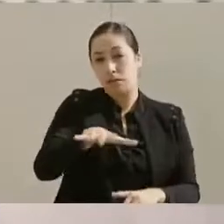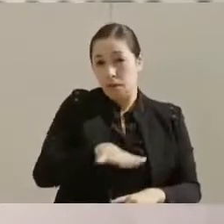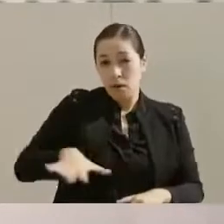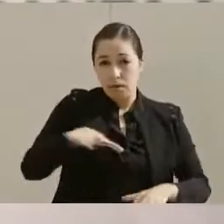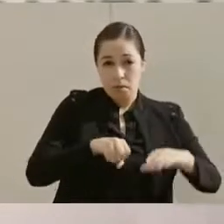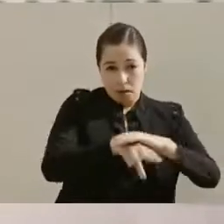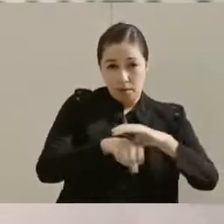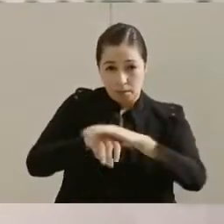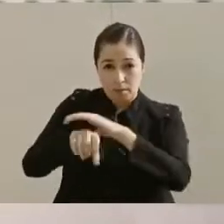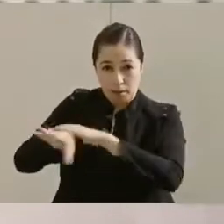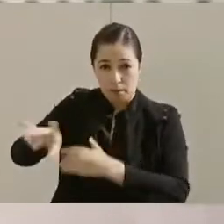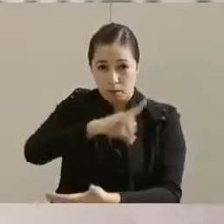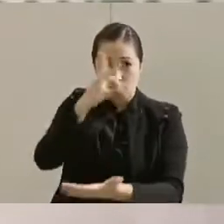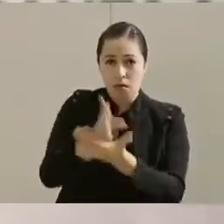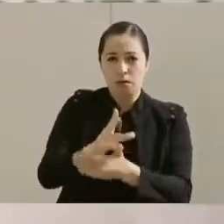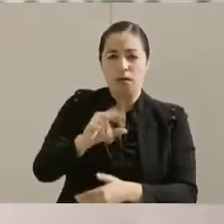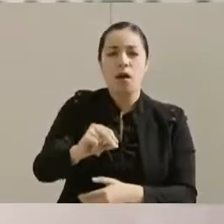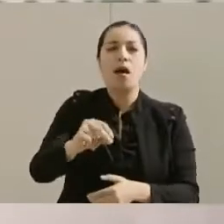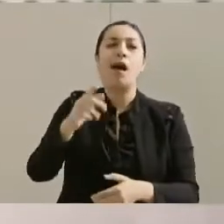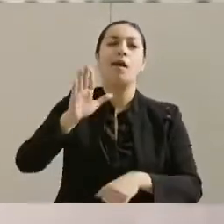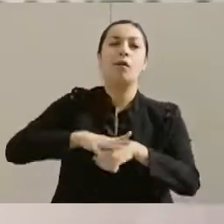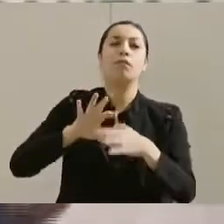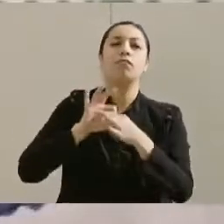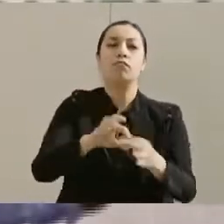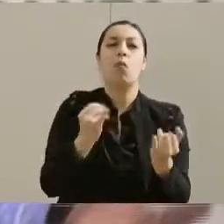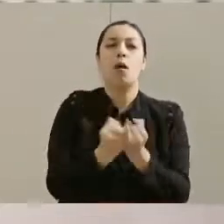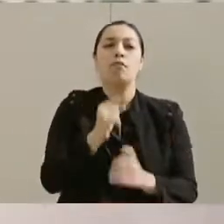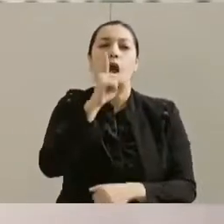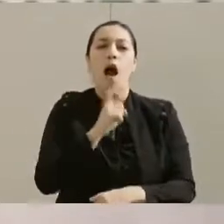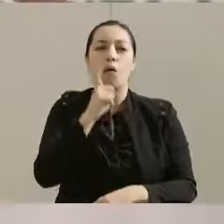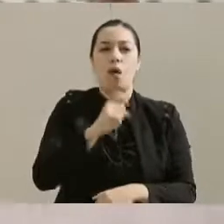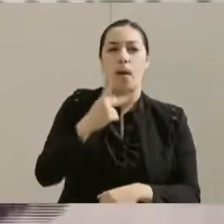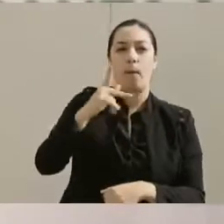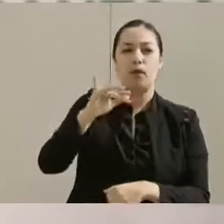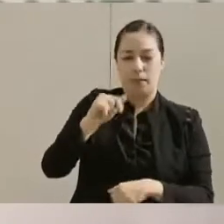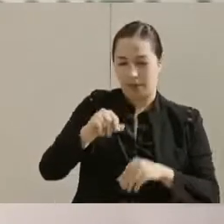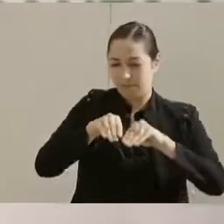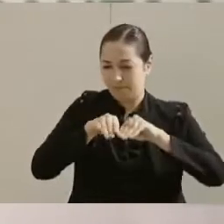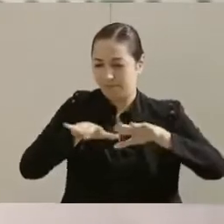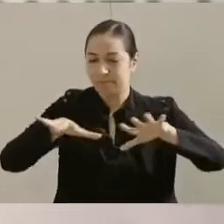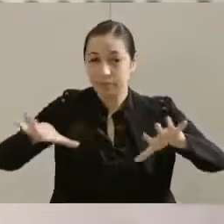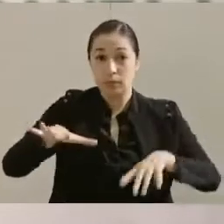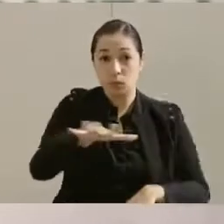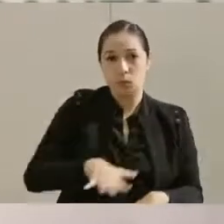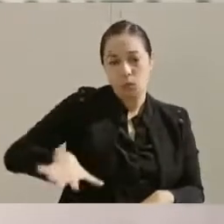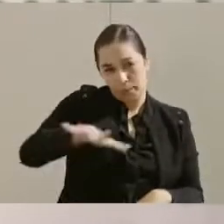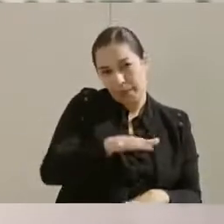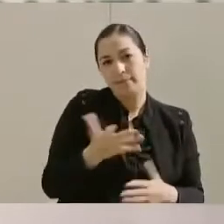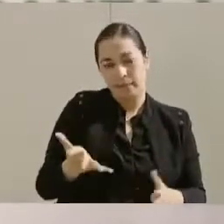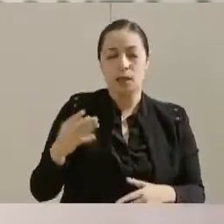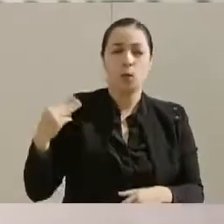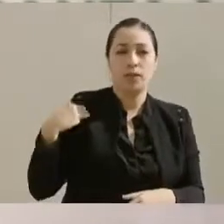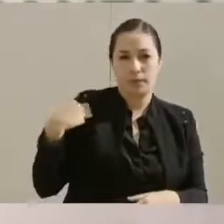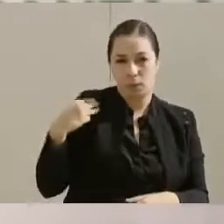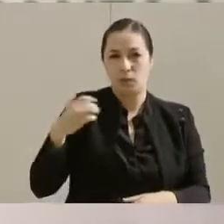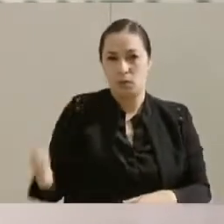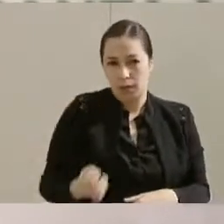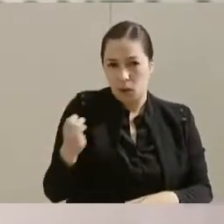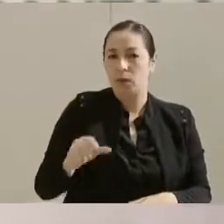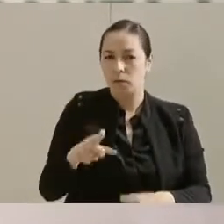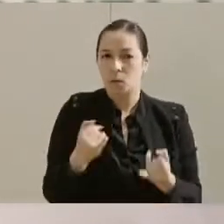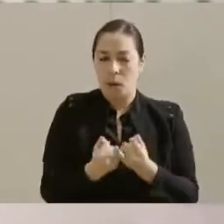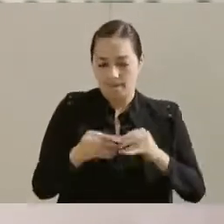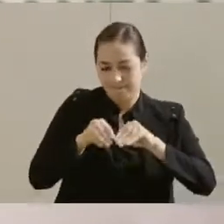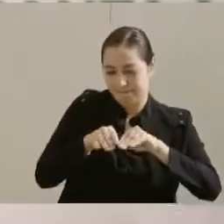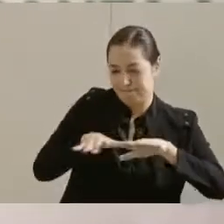sino el abasto de agua potable para Esquinapa, el apoyo a Rosario y sobre todo el desarrollo del Distrito de